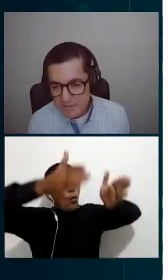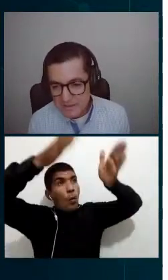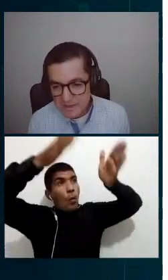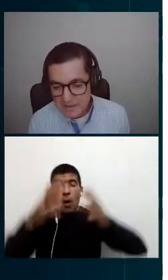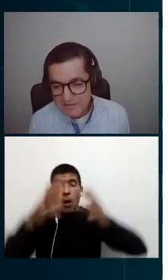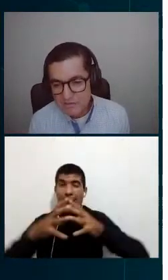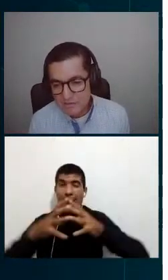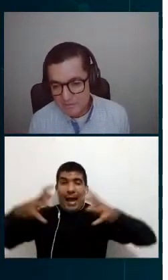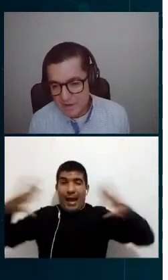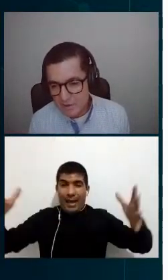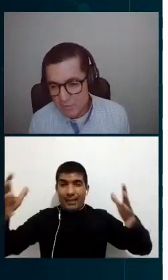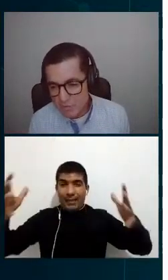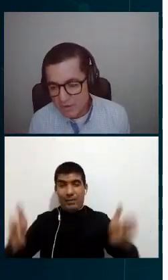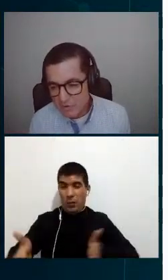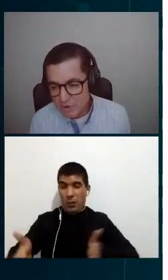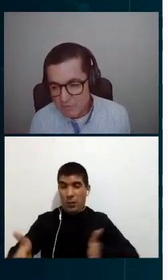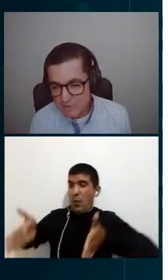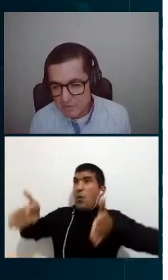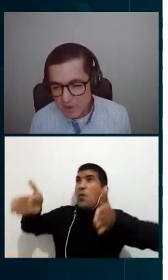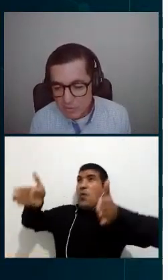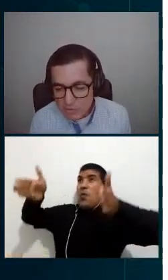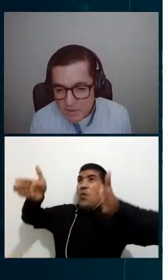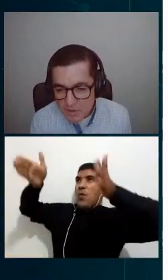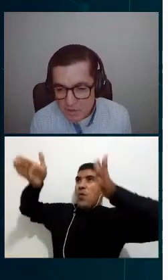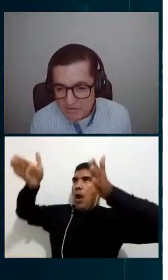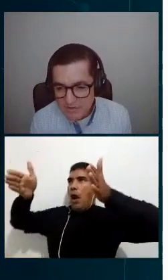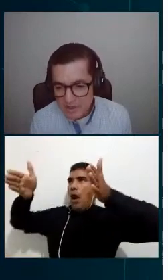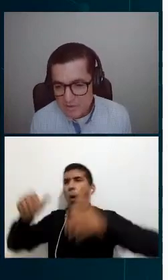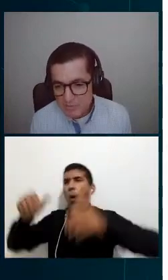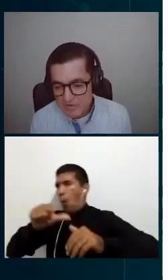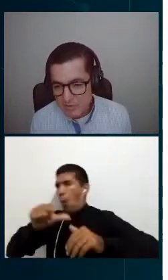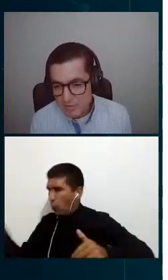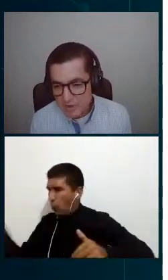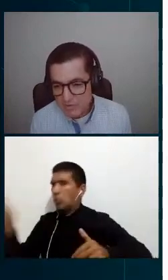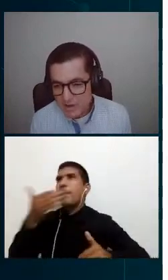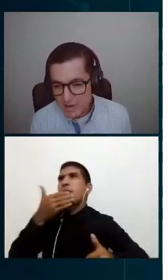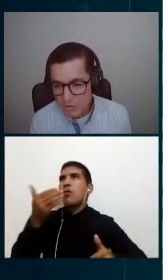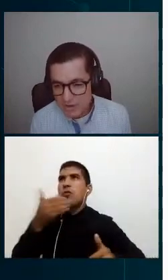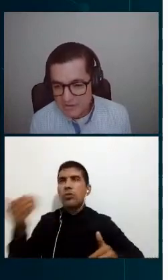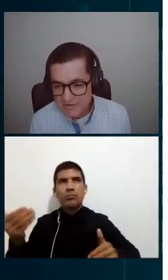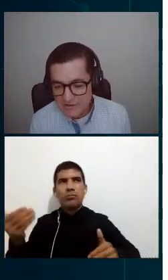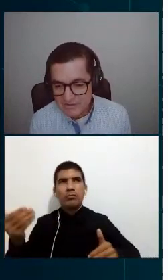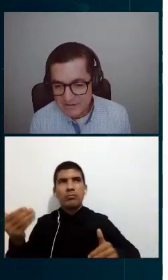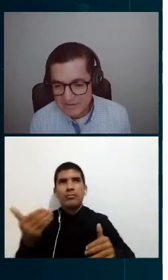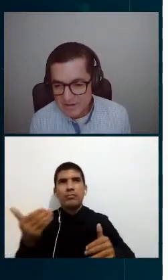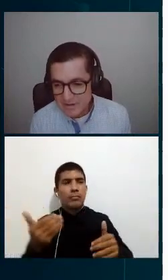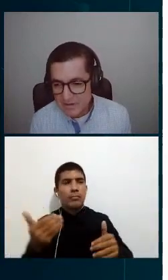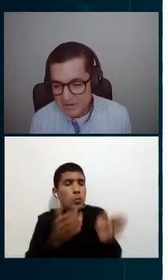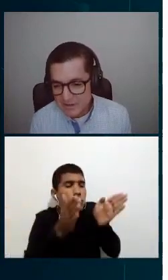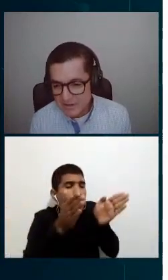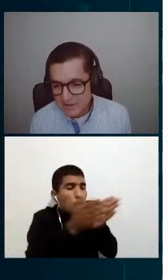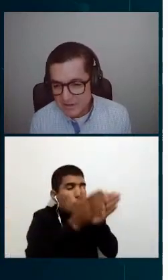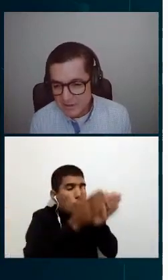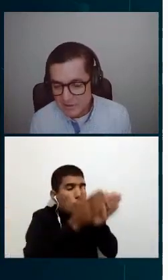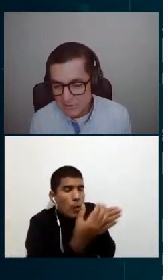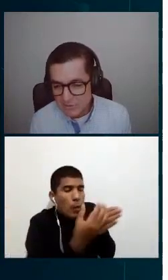tal para medir energía sino también como un radio repetidor algunos medidores pues se colocaron en algunas instancias